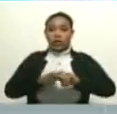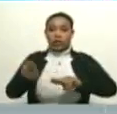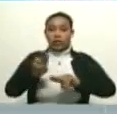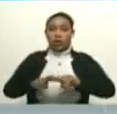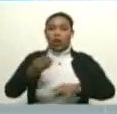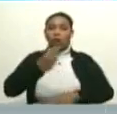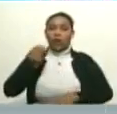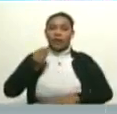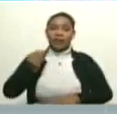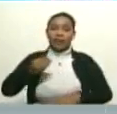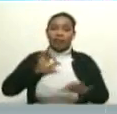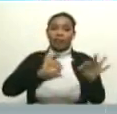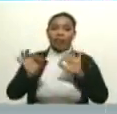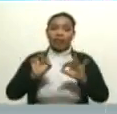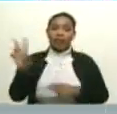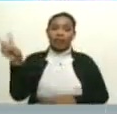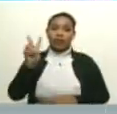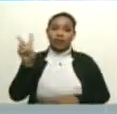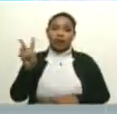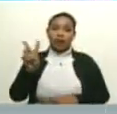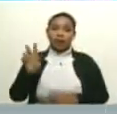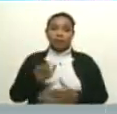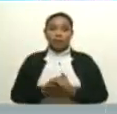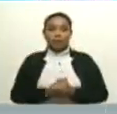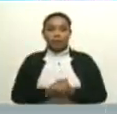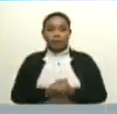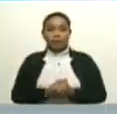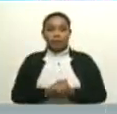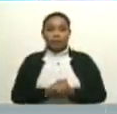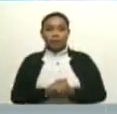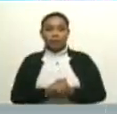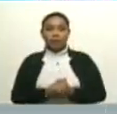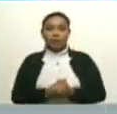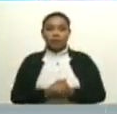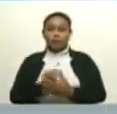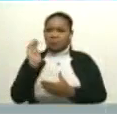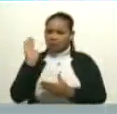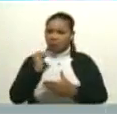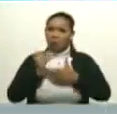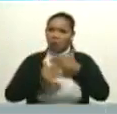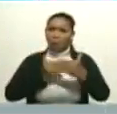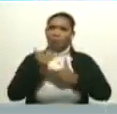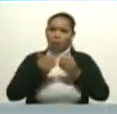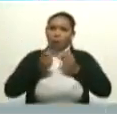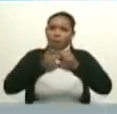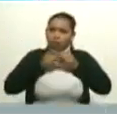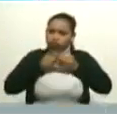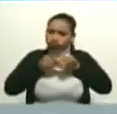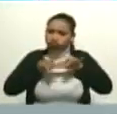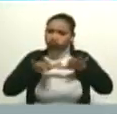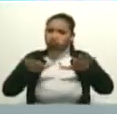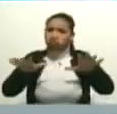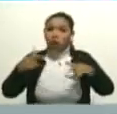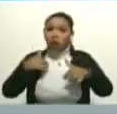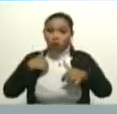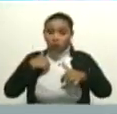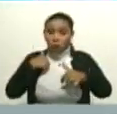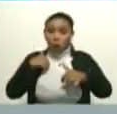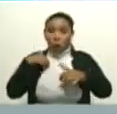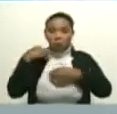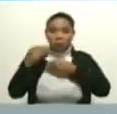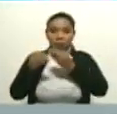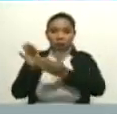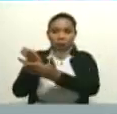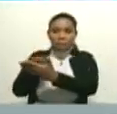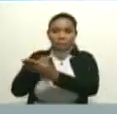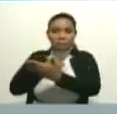juvenil de teatro de Venezuela, César Regif, que ha venido creciendo, yo lo fundé tomando el ejemplo del